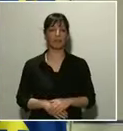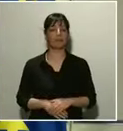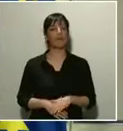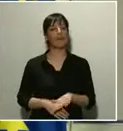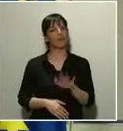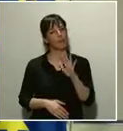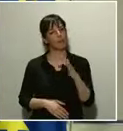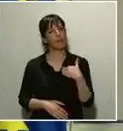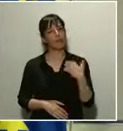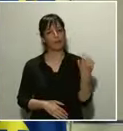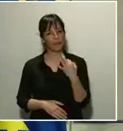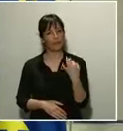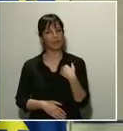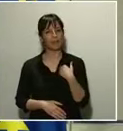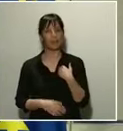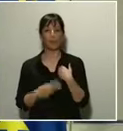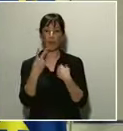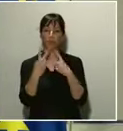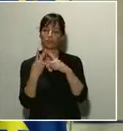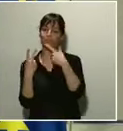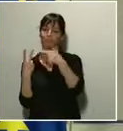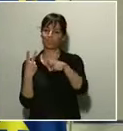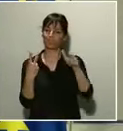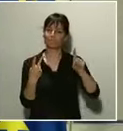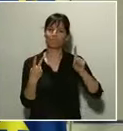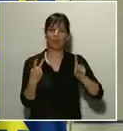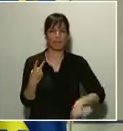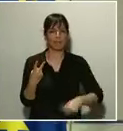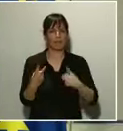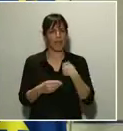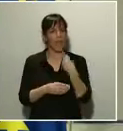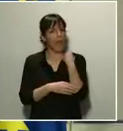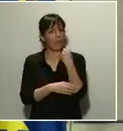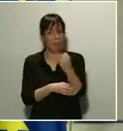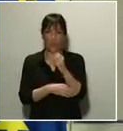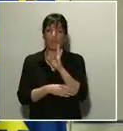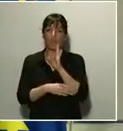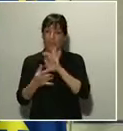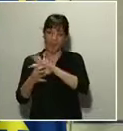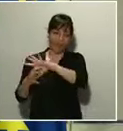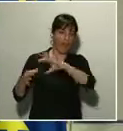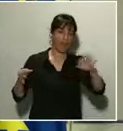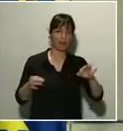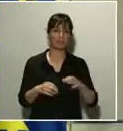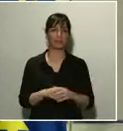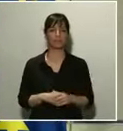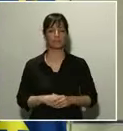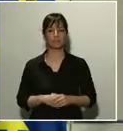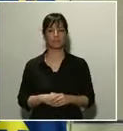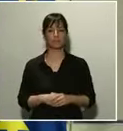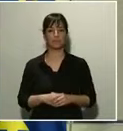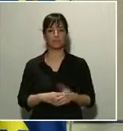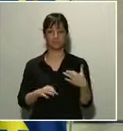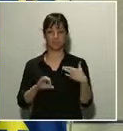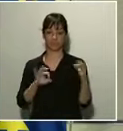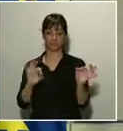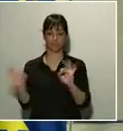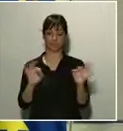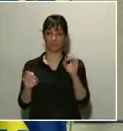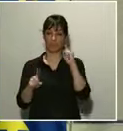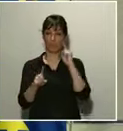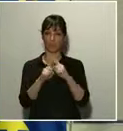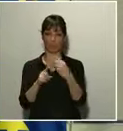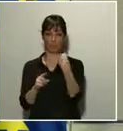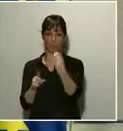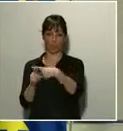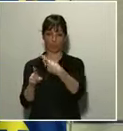dos sectores que prestan un imprescindible apoyo a todo ello. La logística, que permite que los productos lleguen a su destino